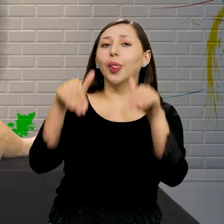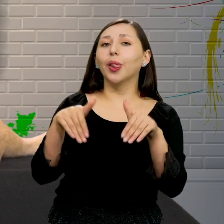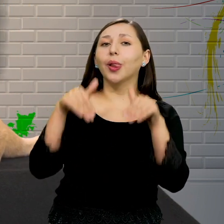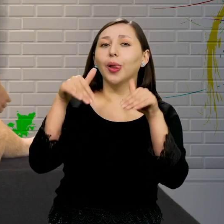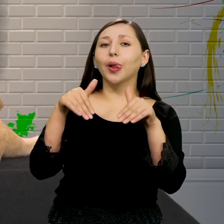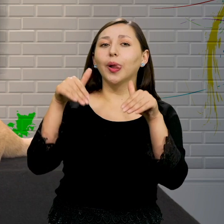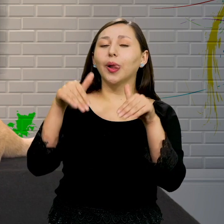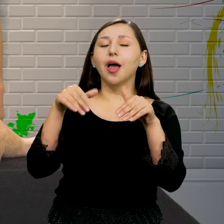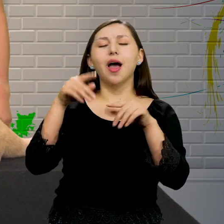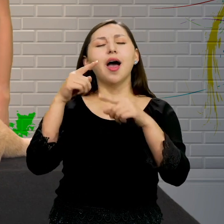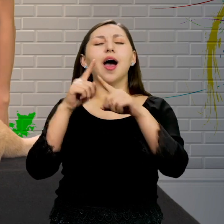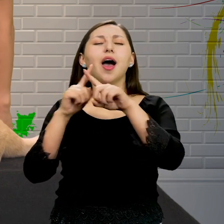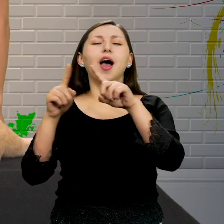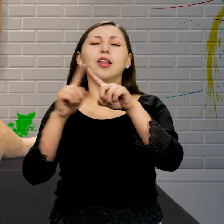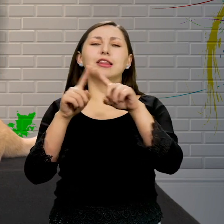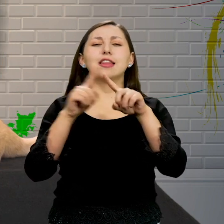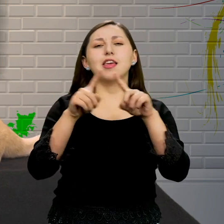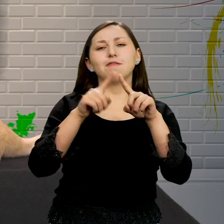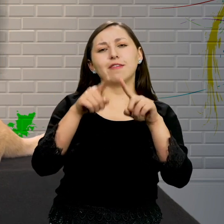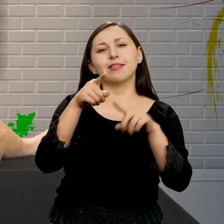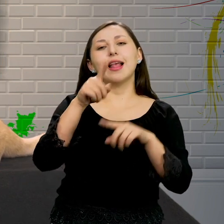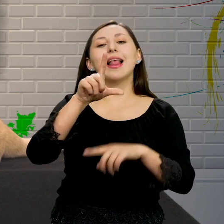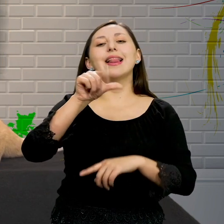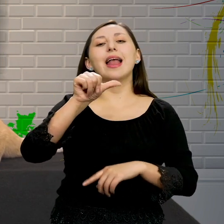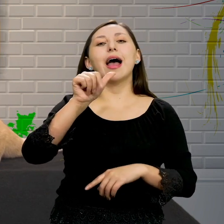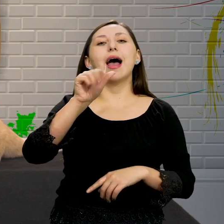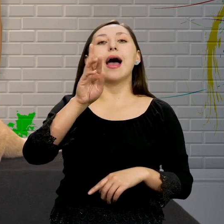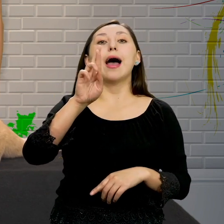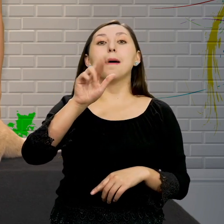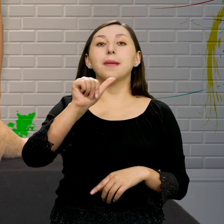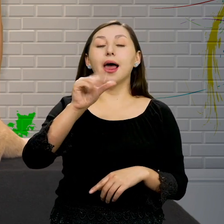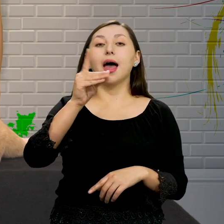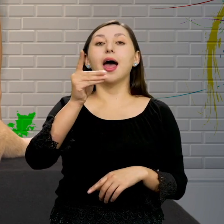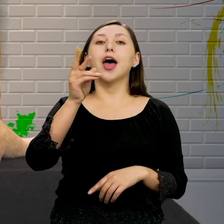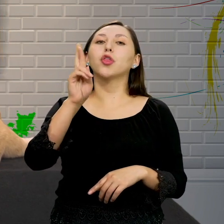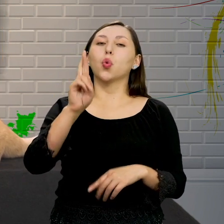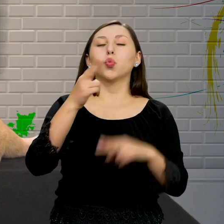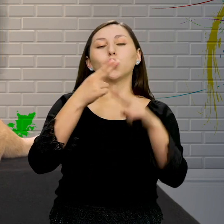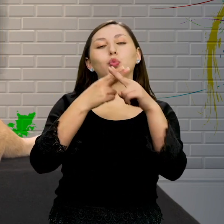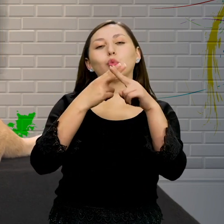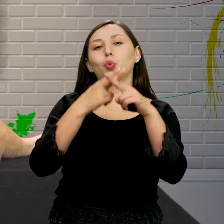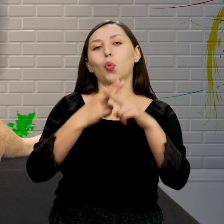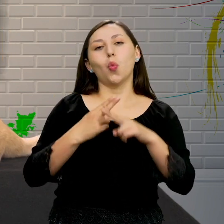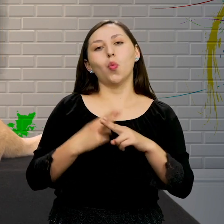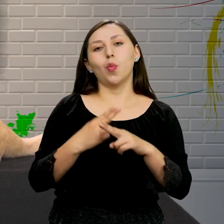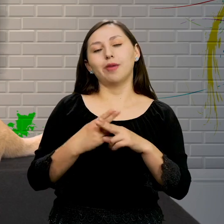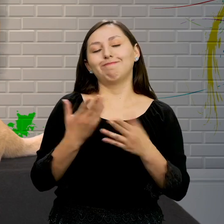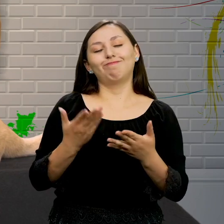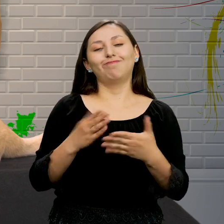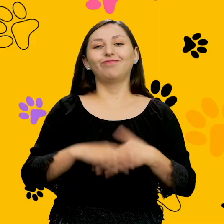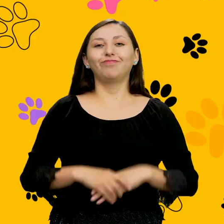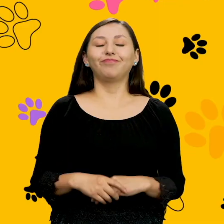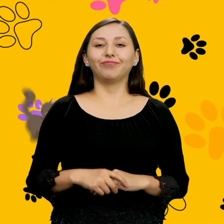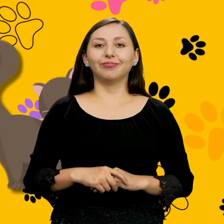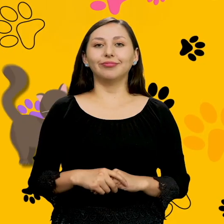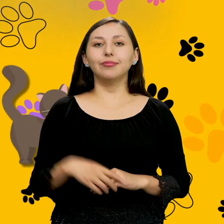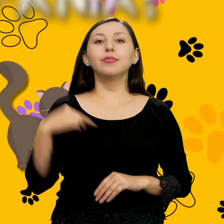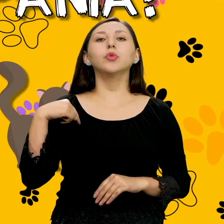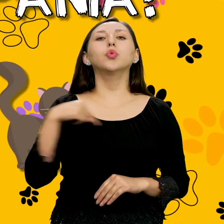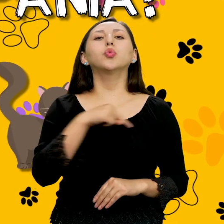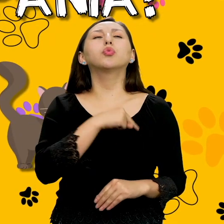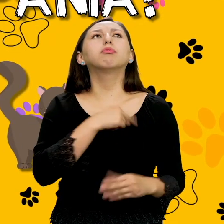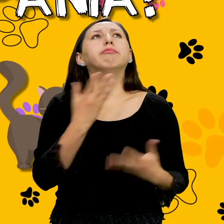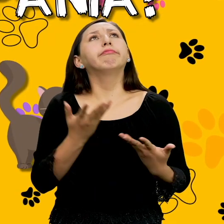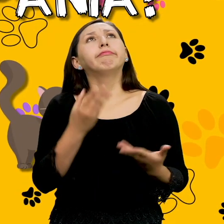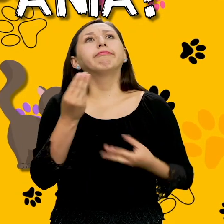Es un labrador ¡Uy qué hermoso! Y él está aquí para despejarnos algunas dudas Mira La primera es ¿Qué podemos hacer nosotros